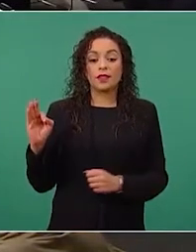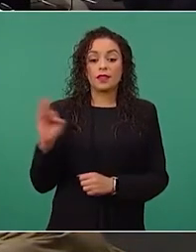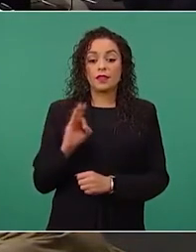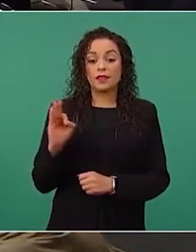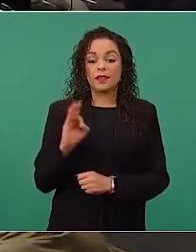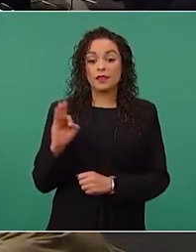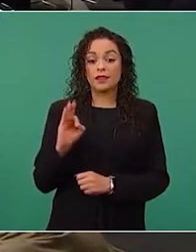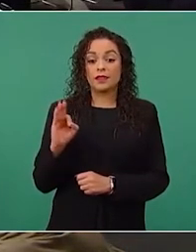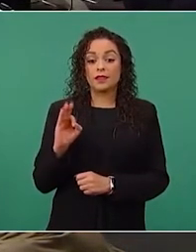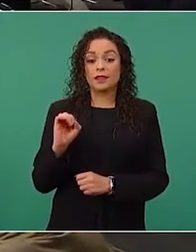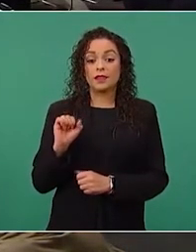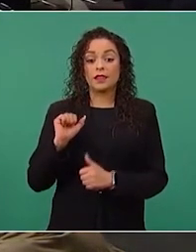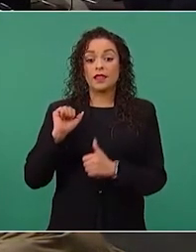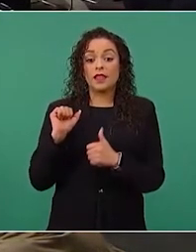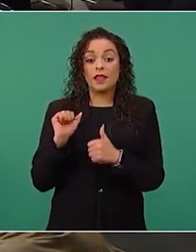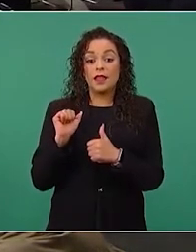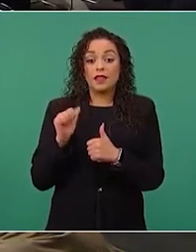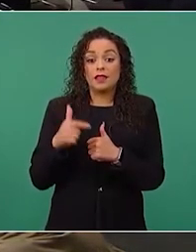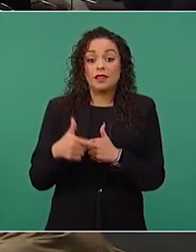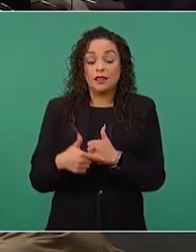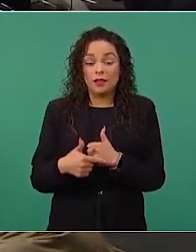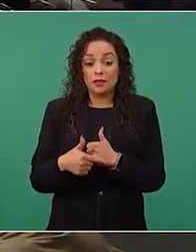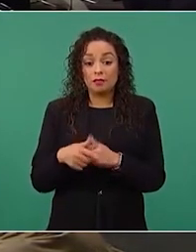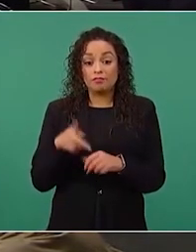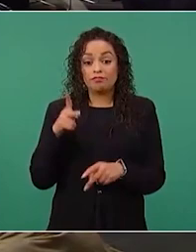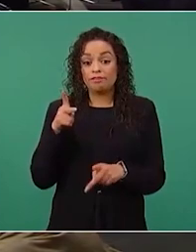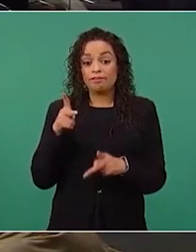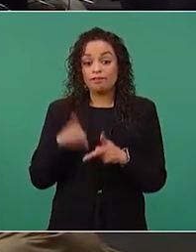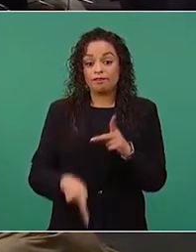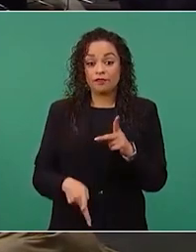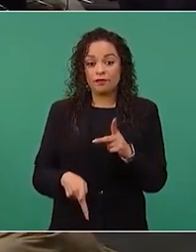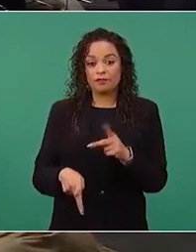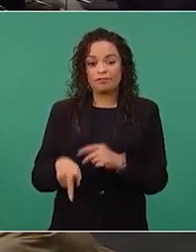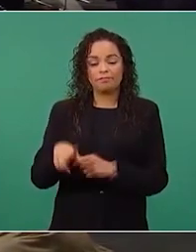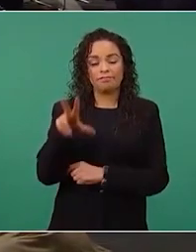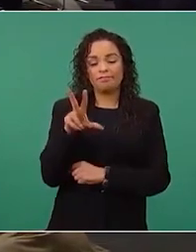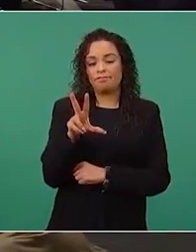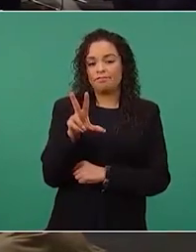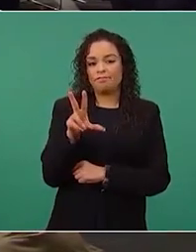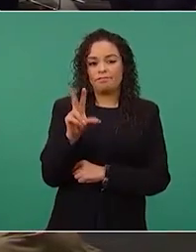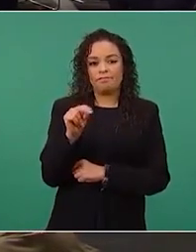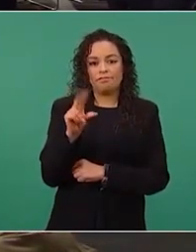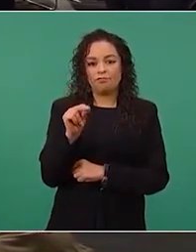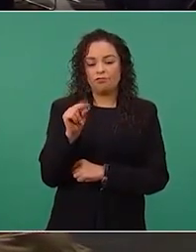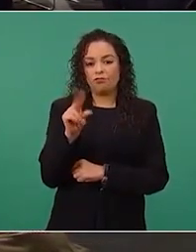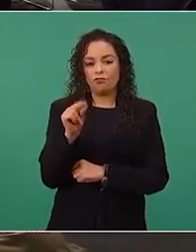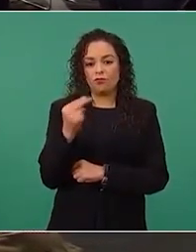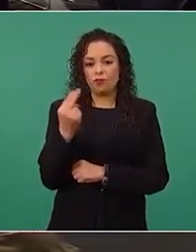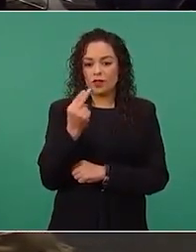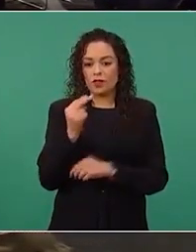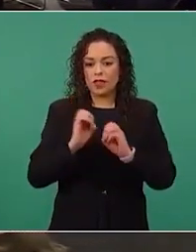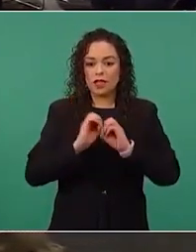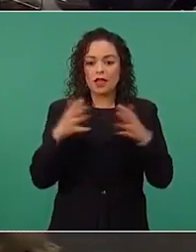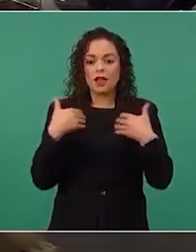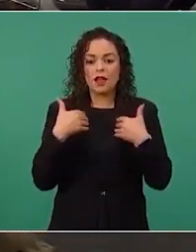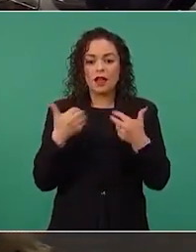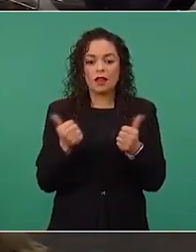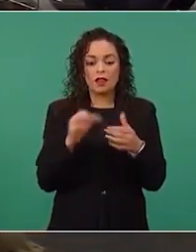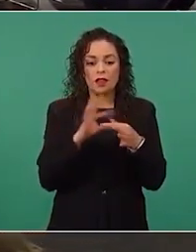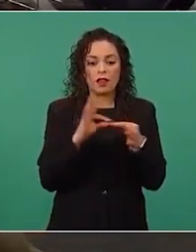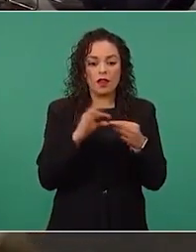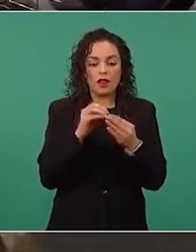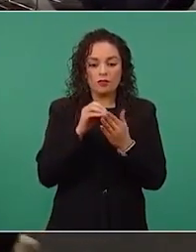puerta abierta y que